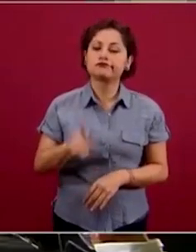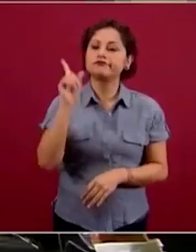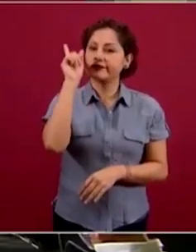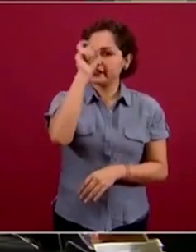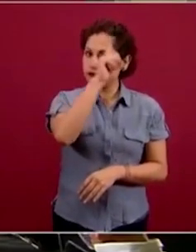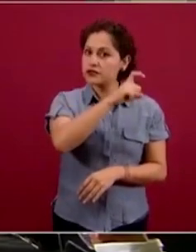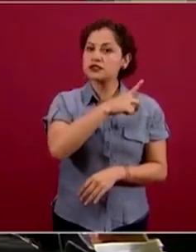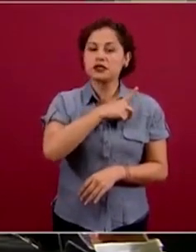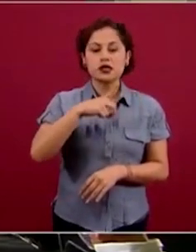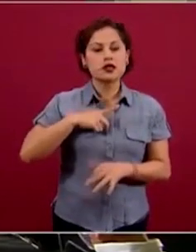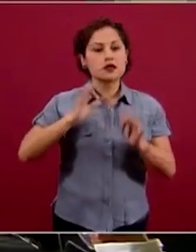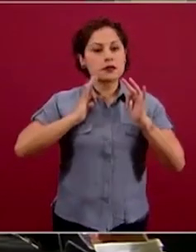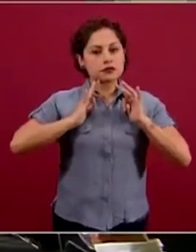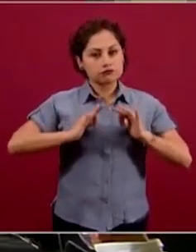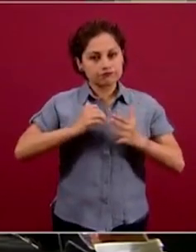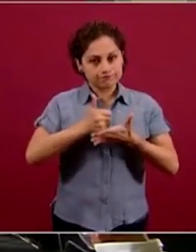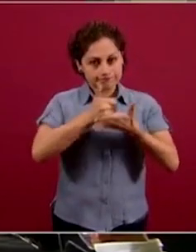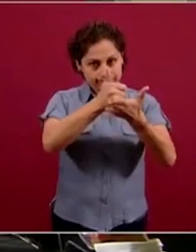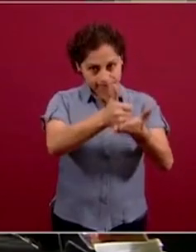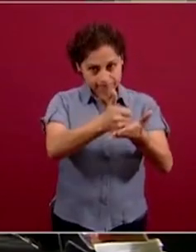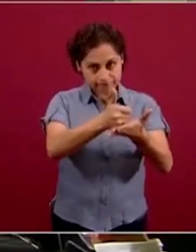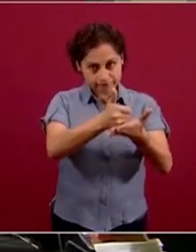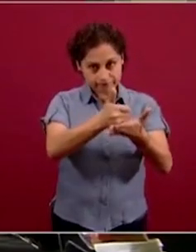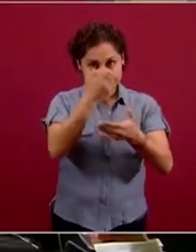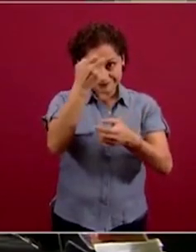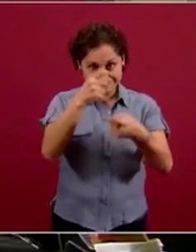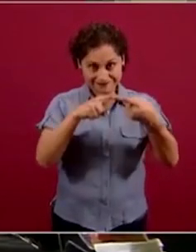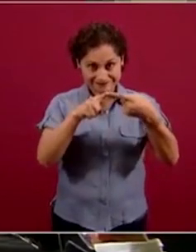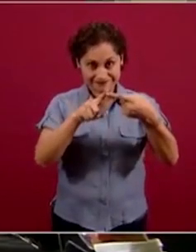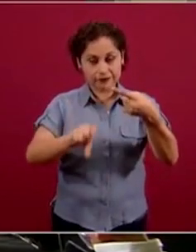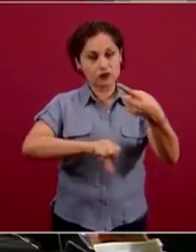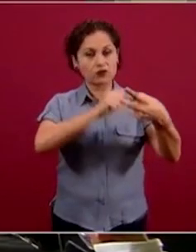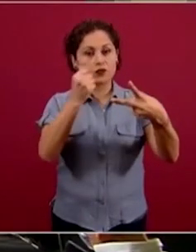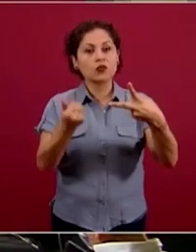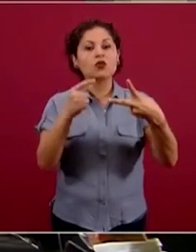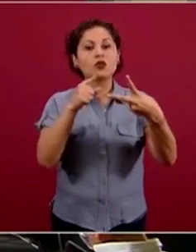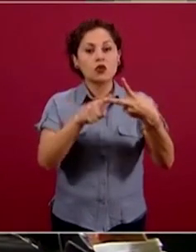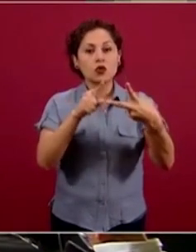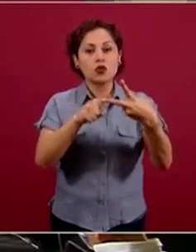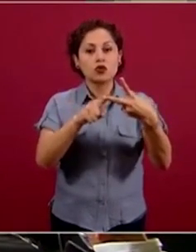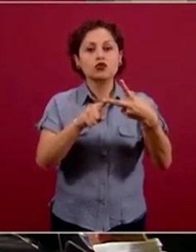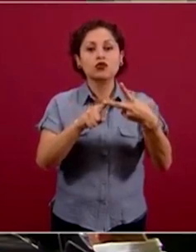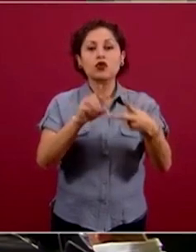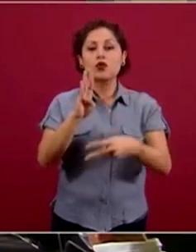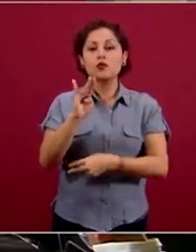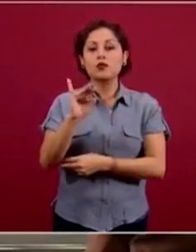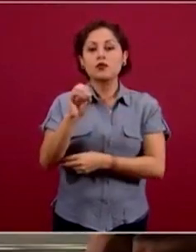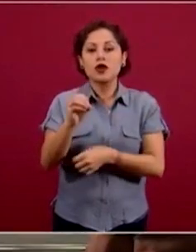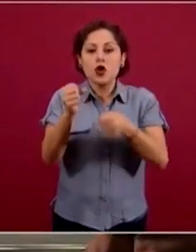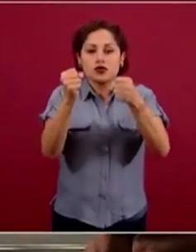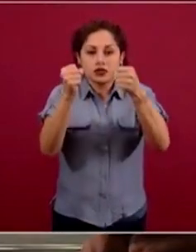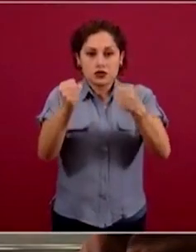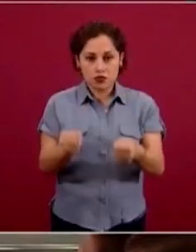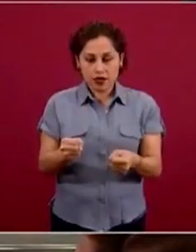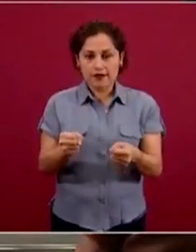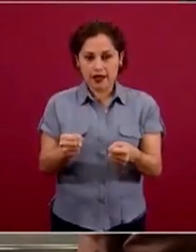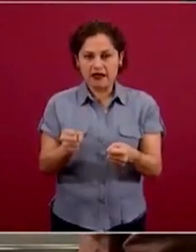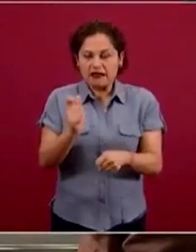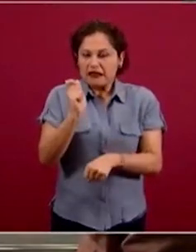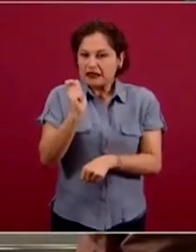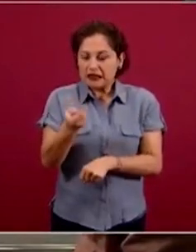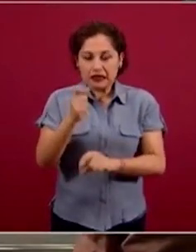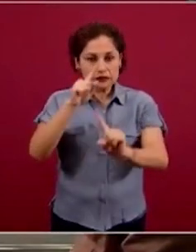De forma adicional y el siguiente pilar son las medidas de bioseguridad. Las medidas de bioseguridad se